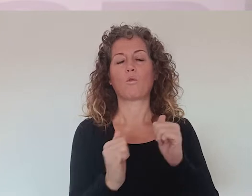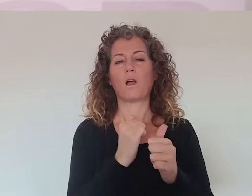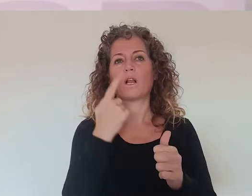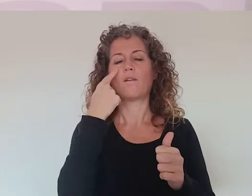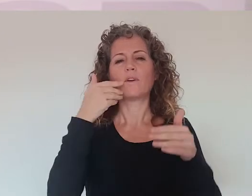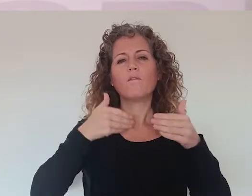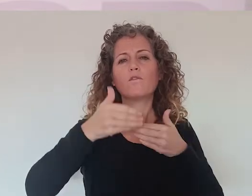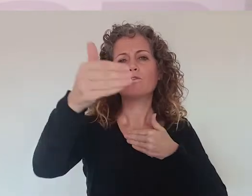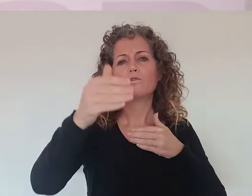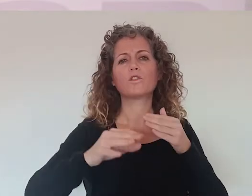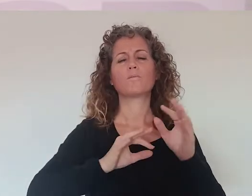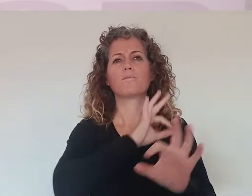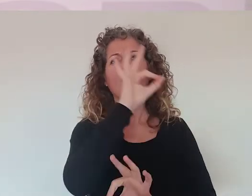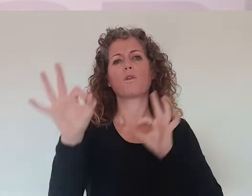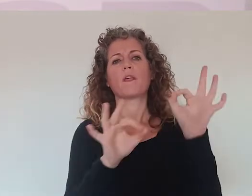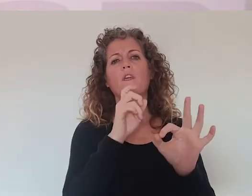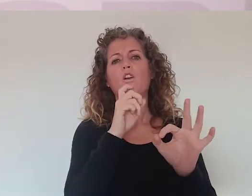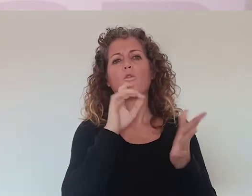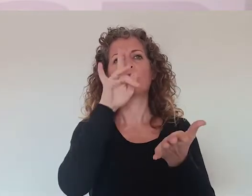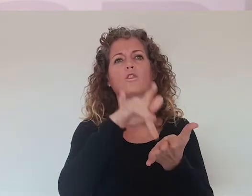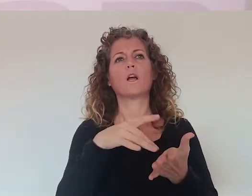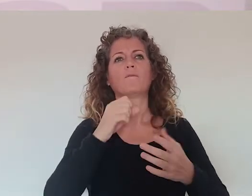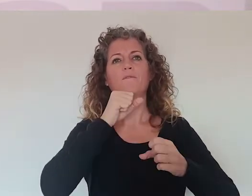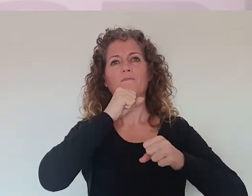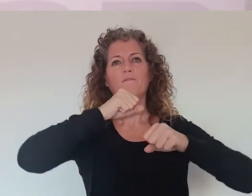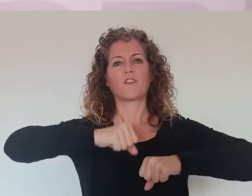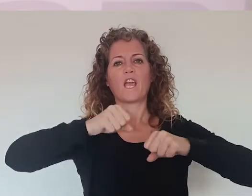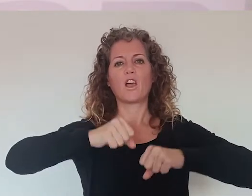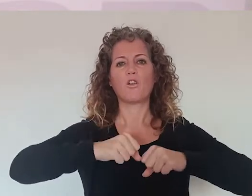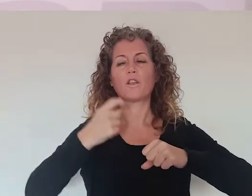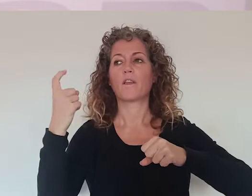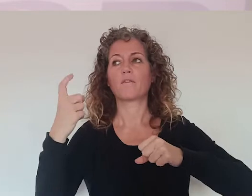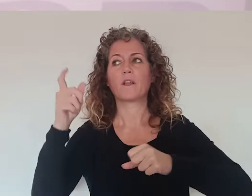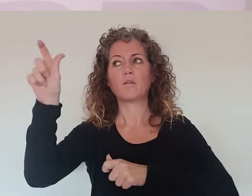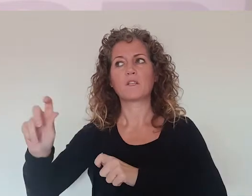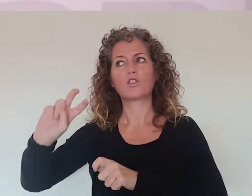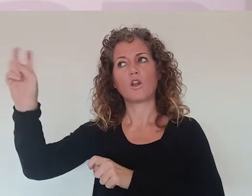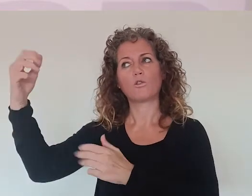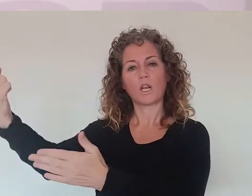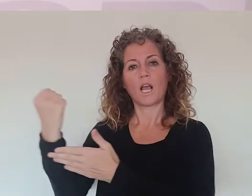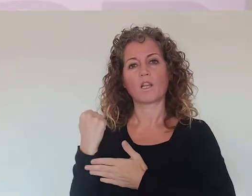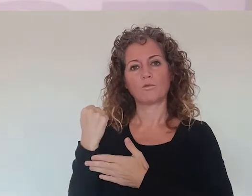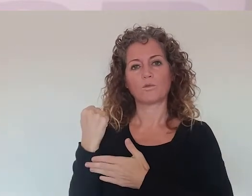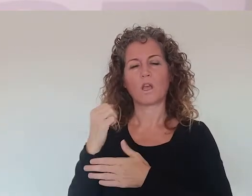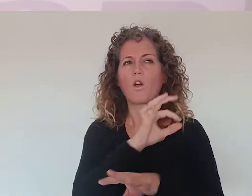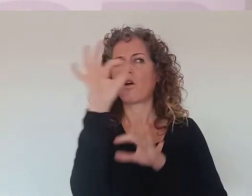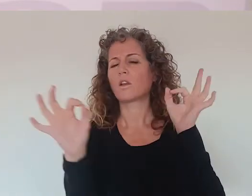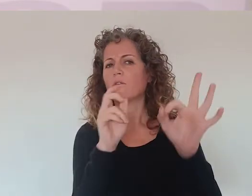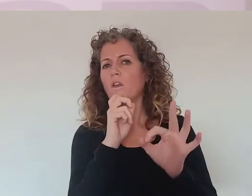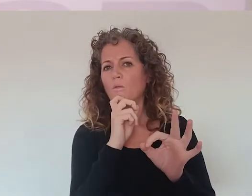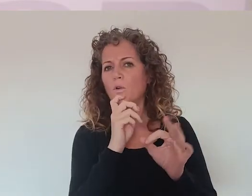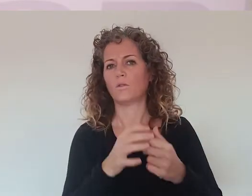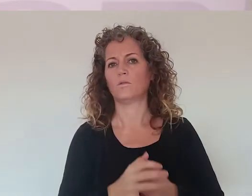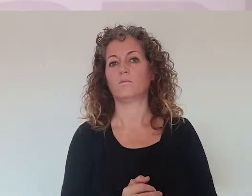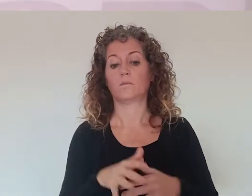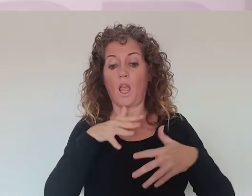futuro, ¿no? Y uno de ellos es cómo nos vamos a organizar, bueno, pues cuando envejezcamos y cuando necesitamos